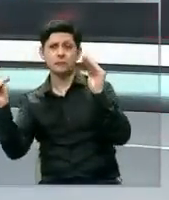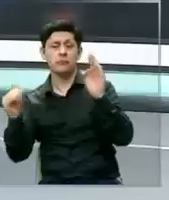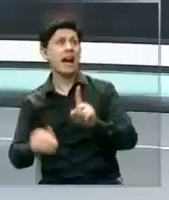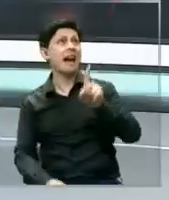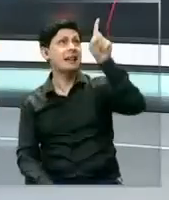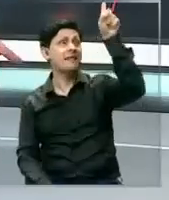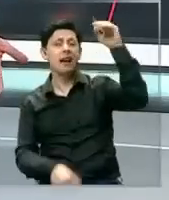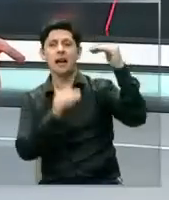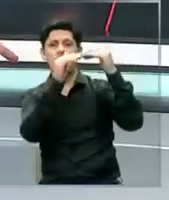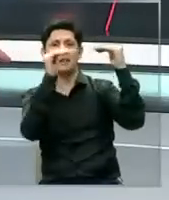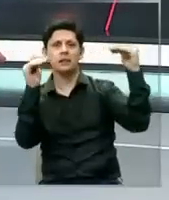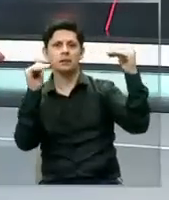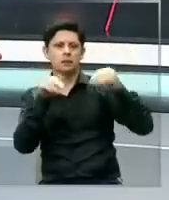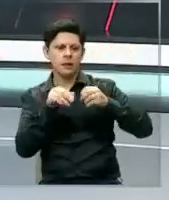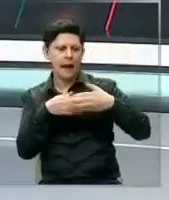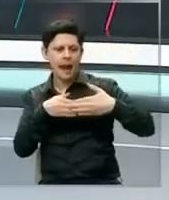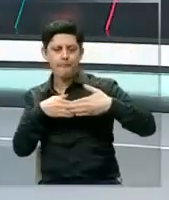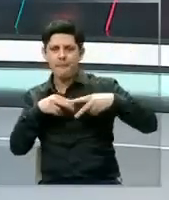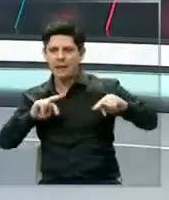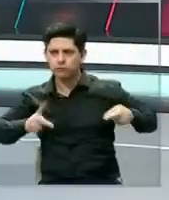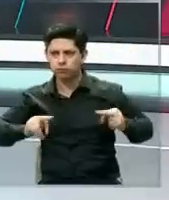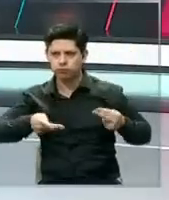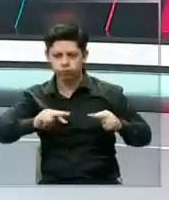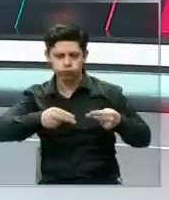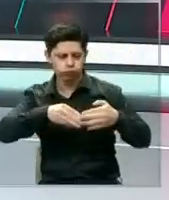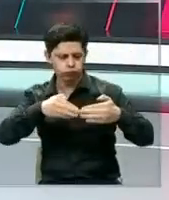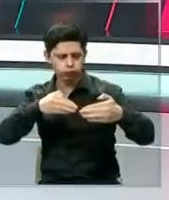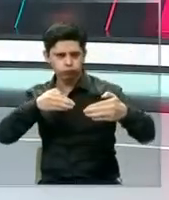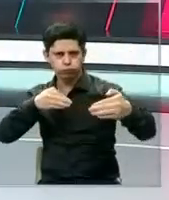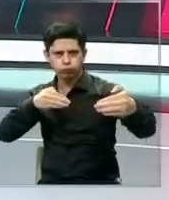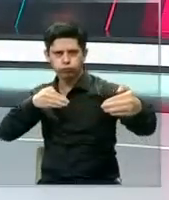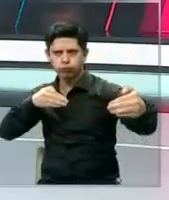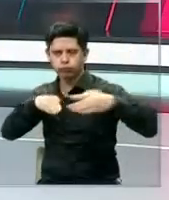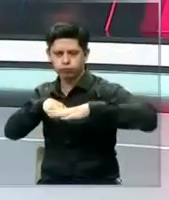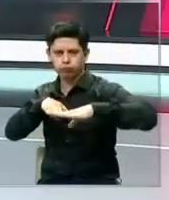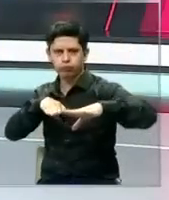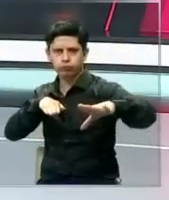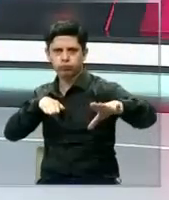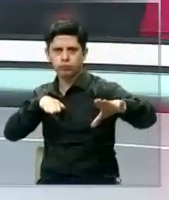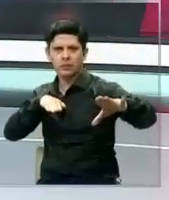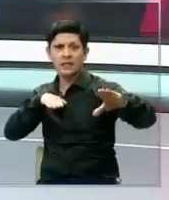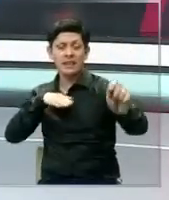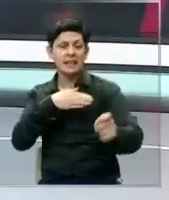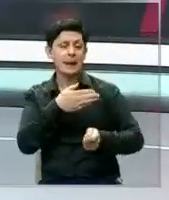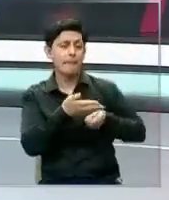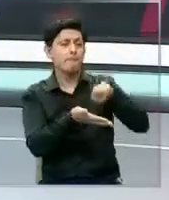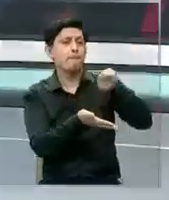construyó una insólita ampliación de manera ilegal en la que se suba rienda a estudiantes.